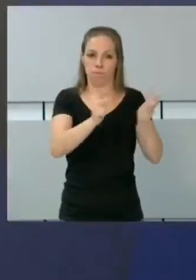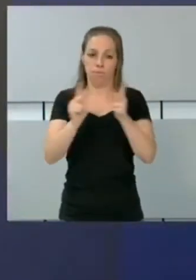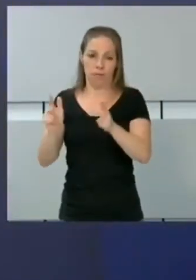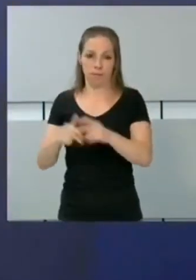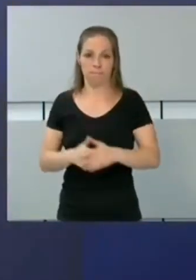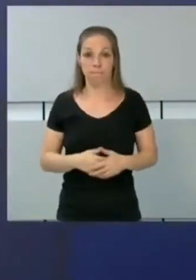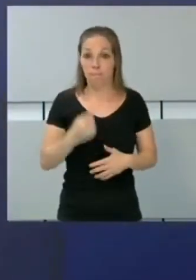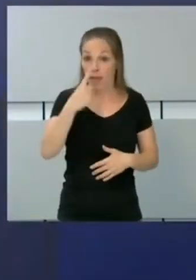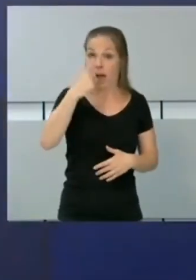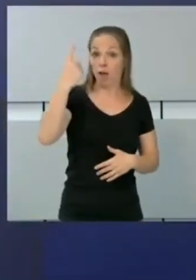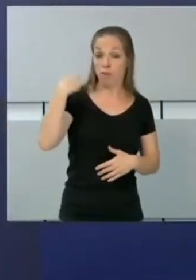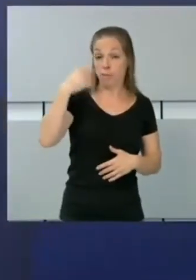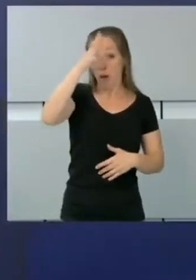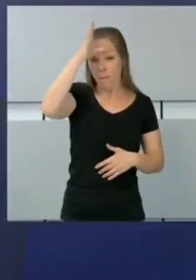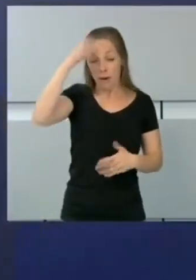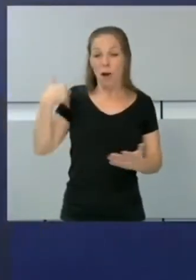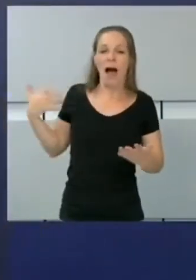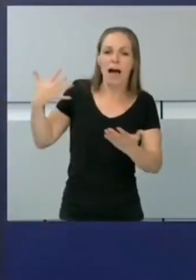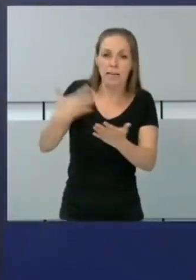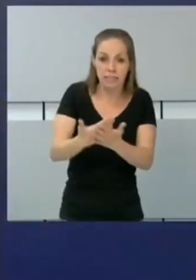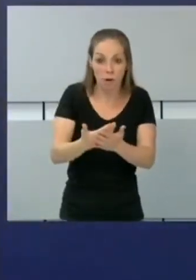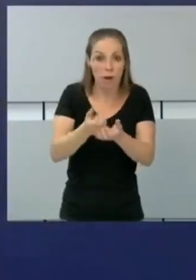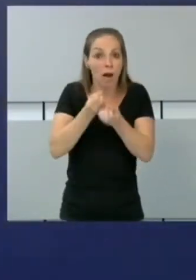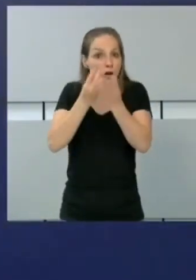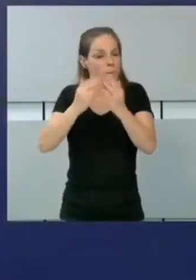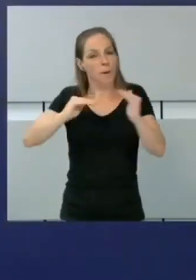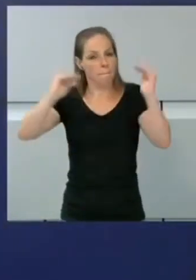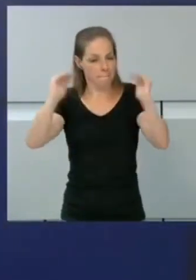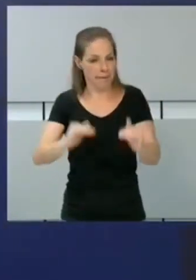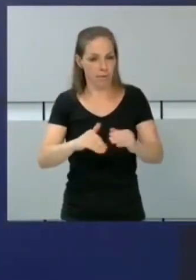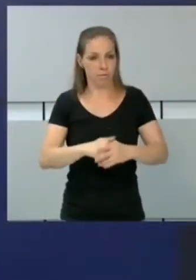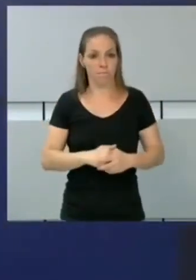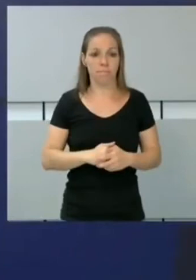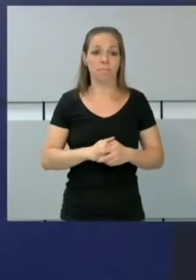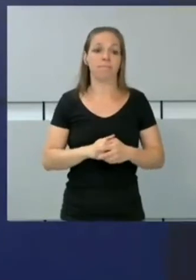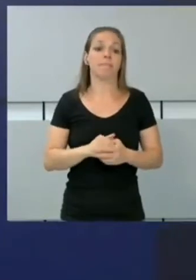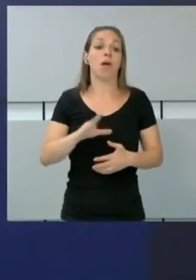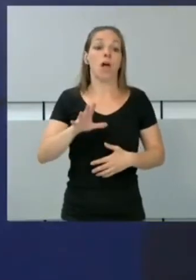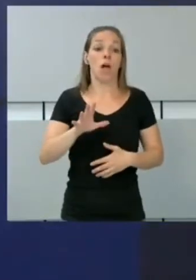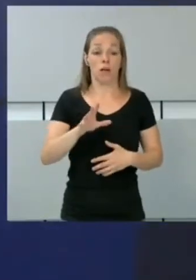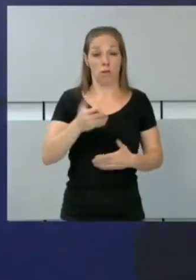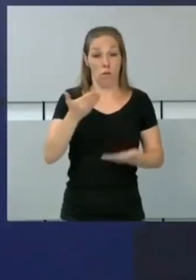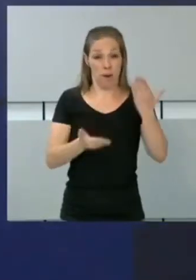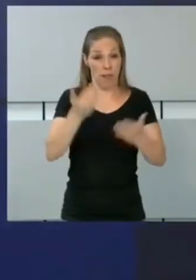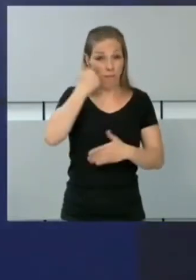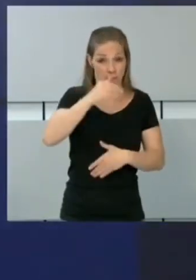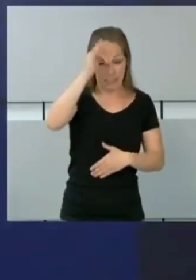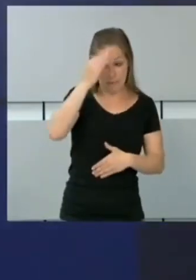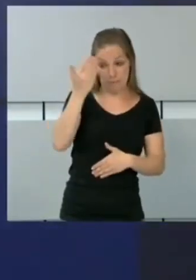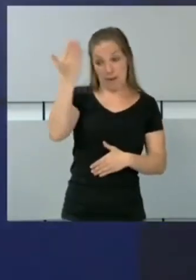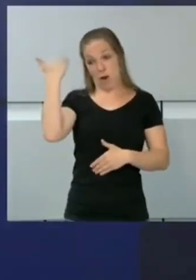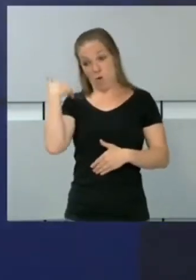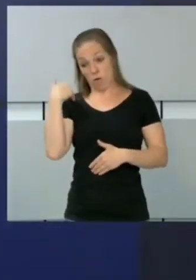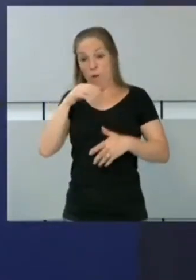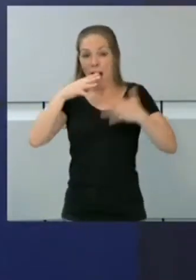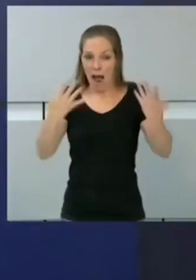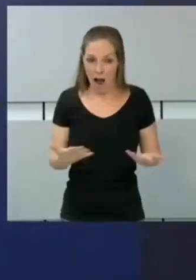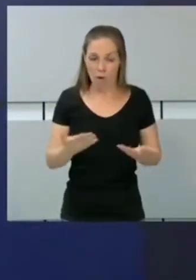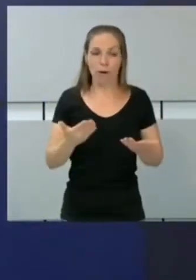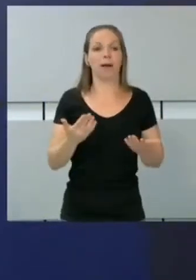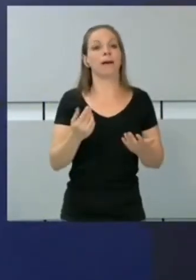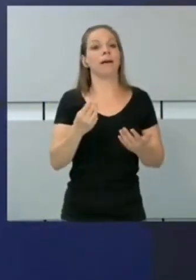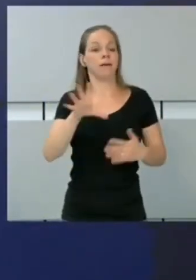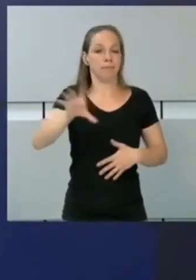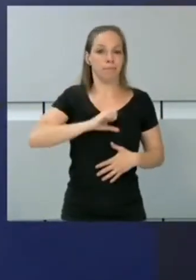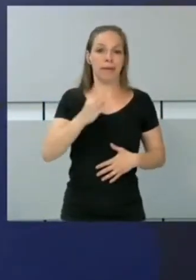de muertes desde el verano pasado. El número de contagios aumenta con respecto al fin de semana anterior en casi 3.000 y